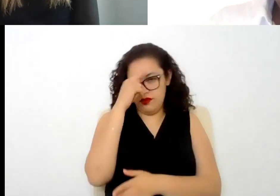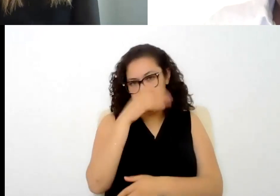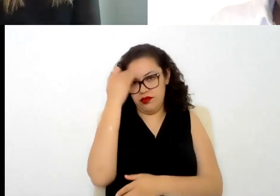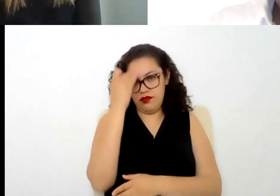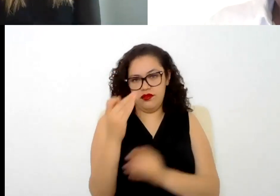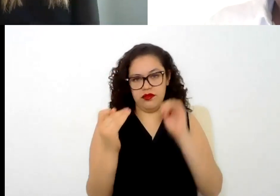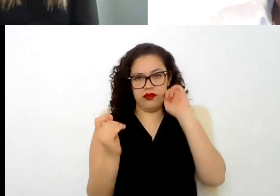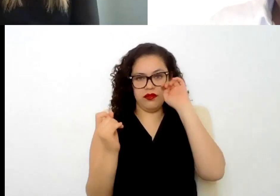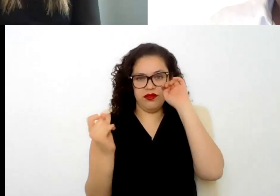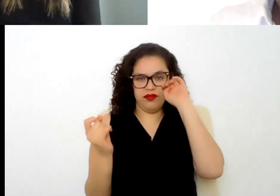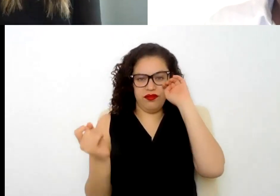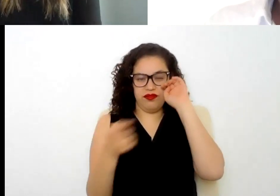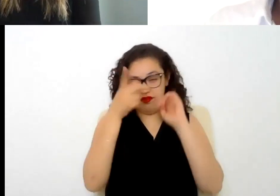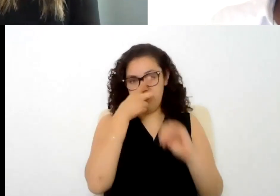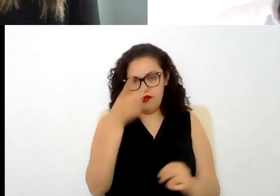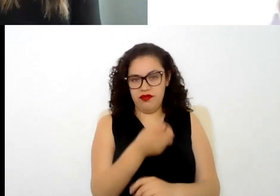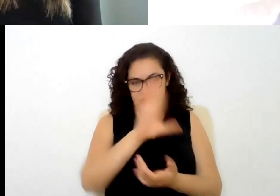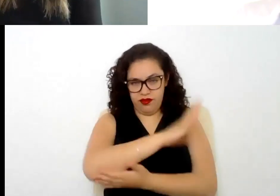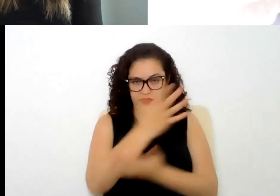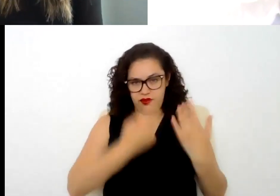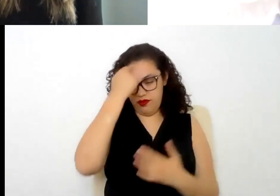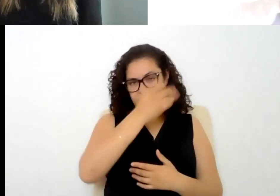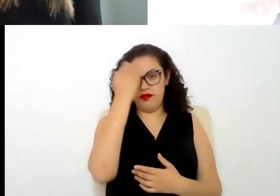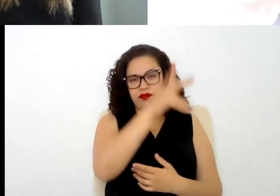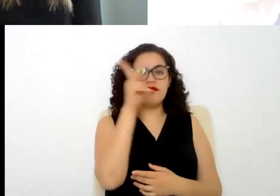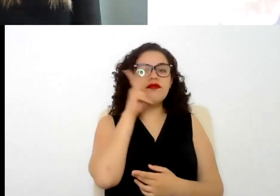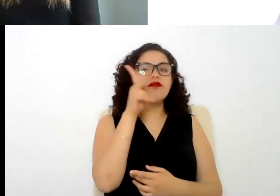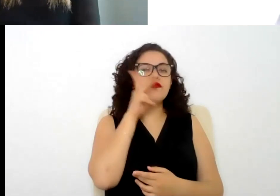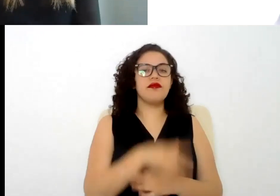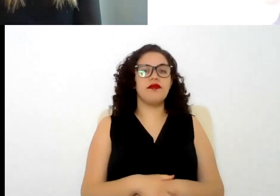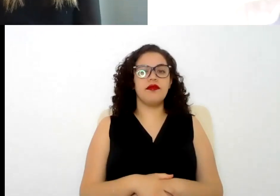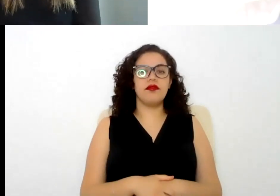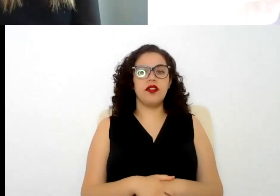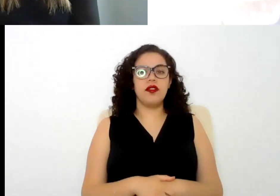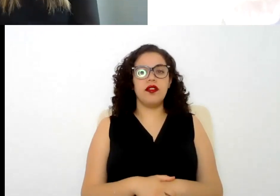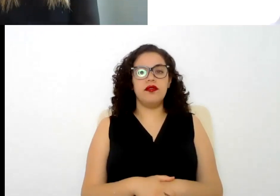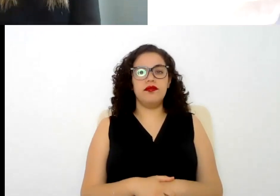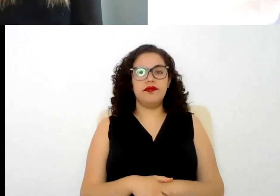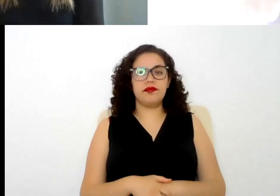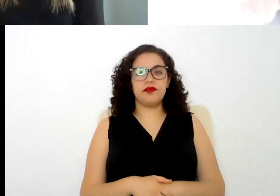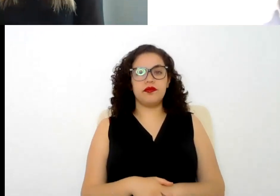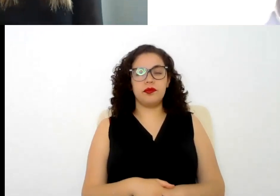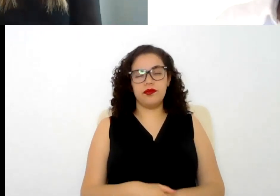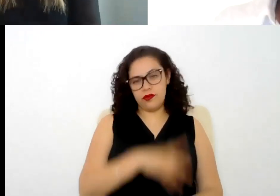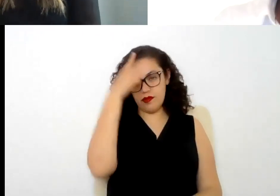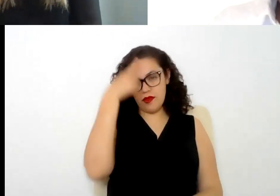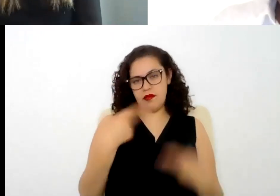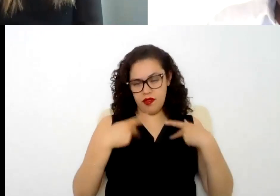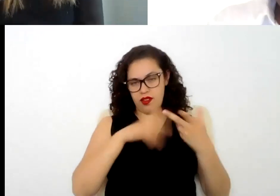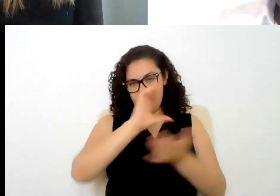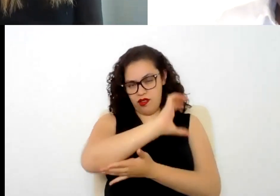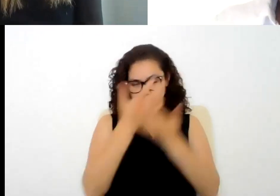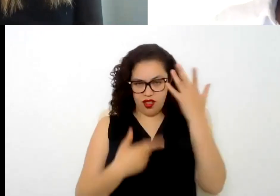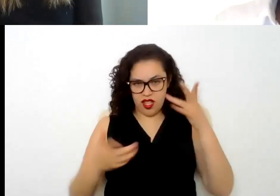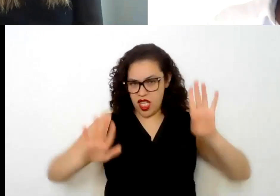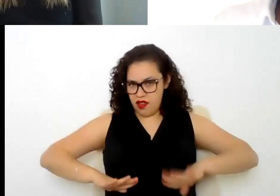entonces como bien mencionan los contratos por tiempo a prueba dependiendo el tipo de persona que vamos a contratar la ley